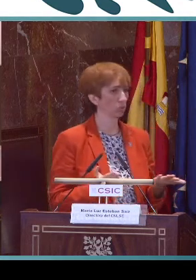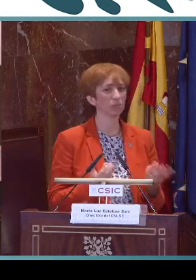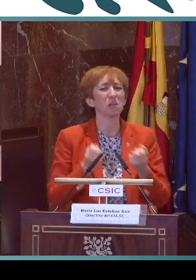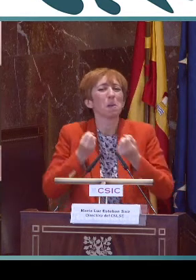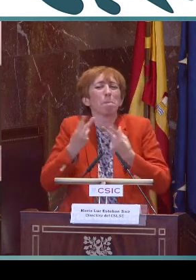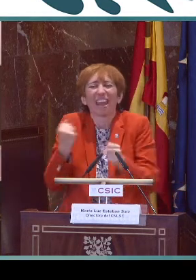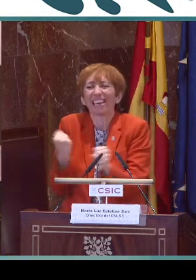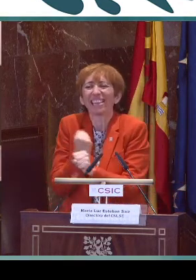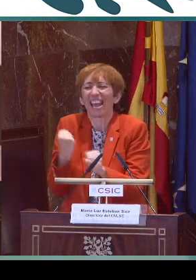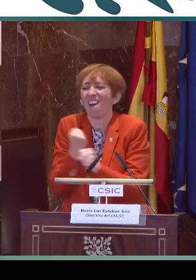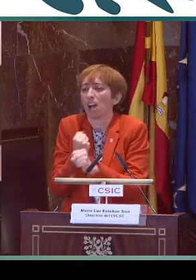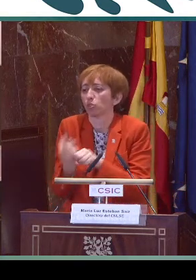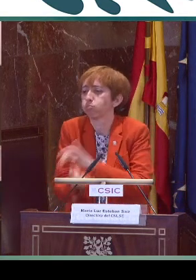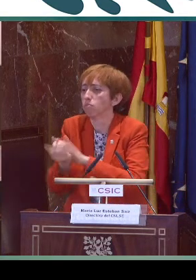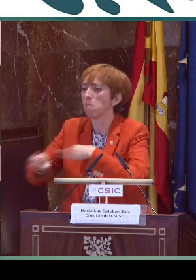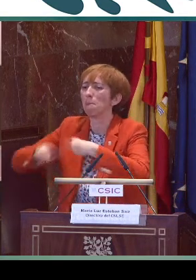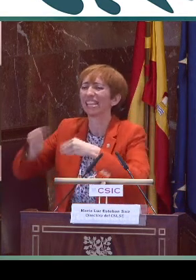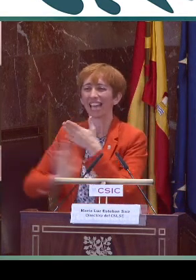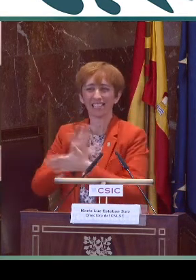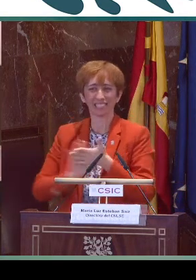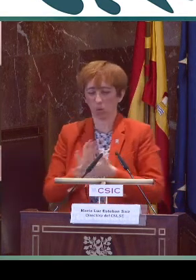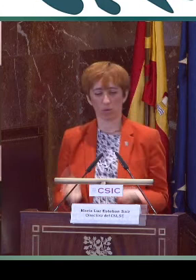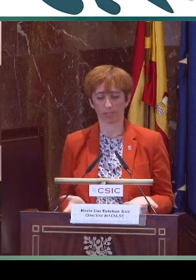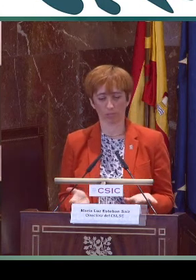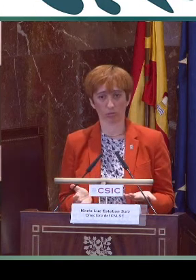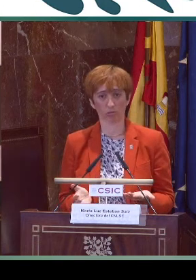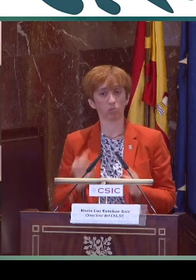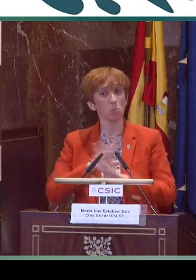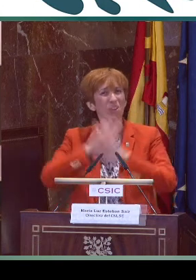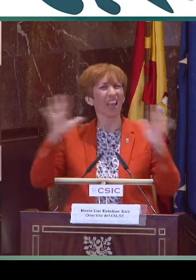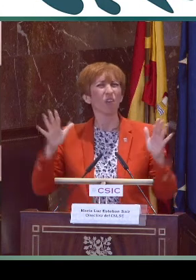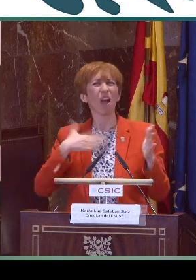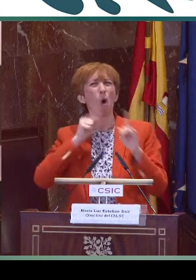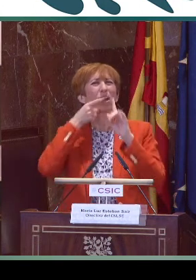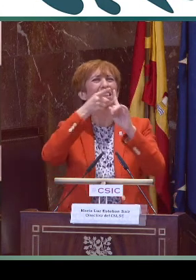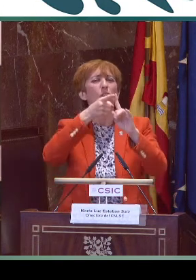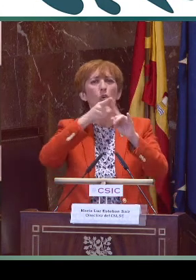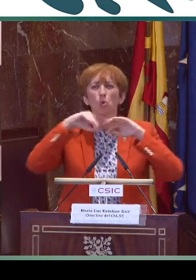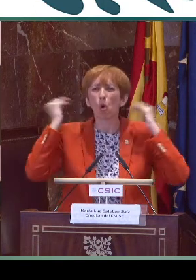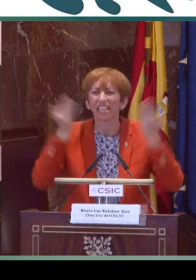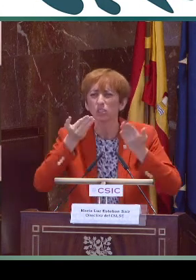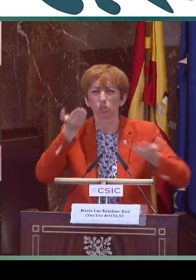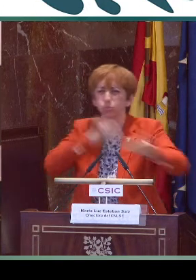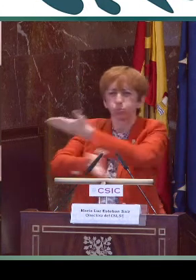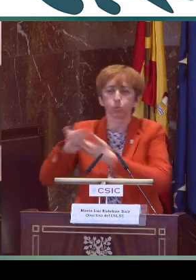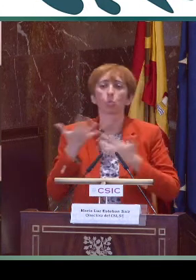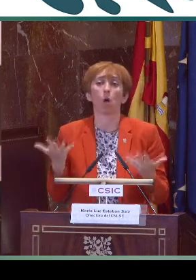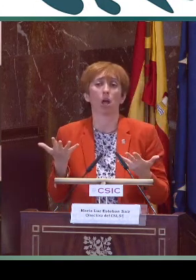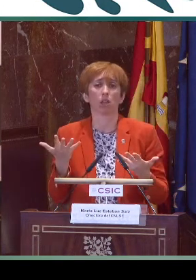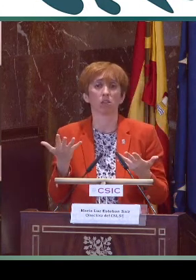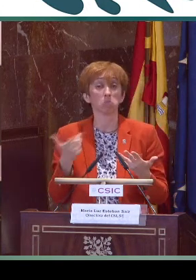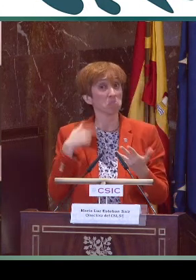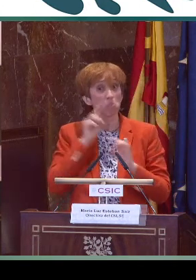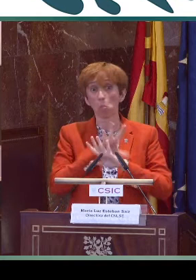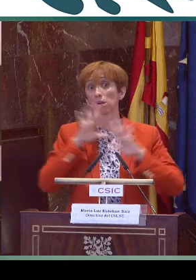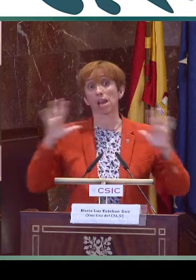el propósito de la investigación de la lengua de signos de la creación de materiales en lengua de signos persigue un